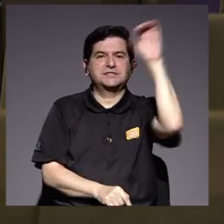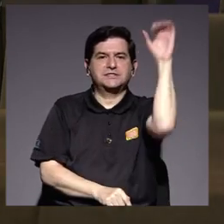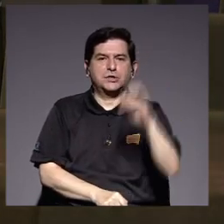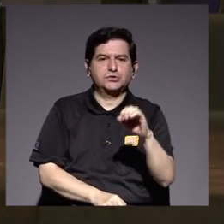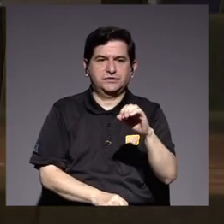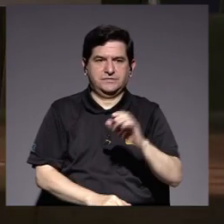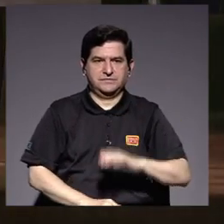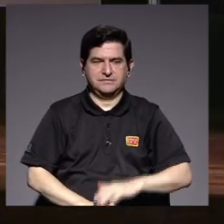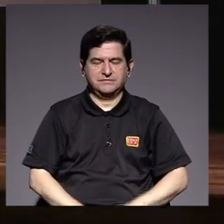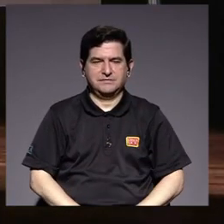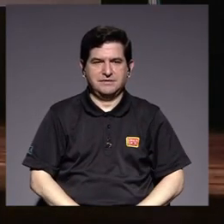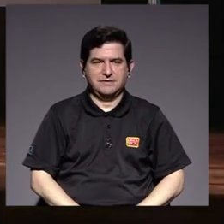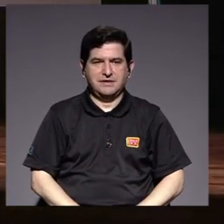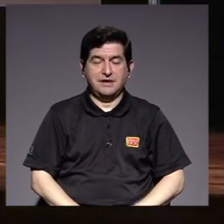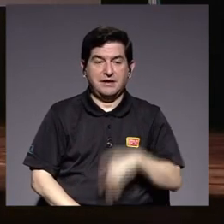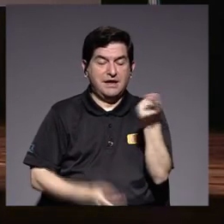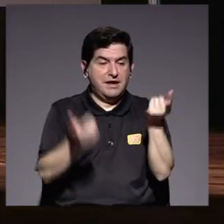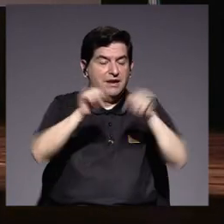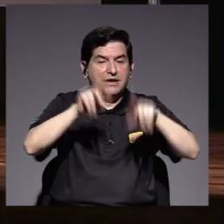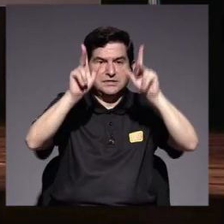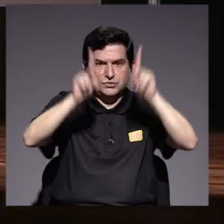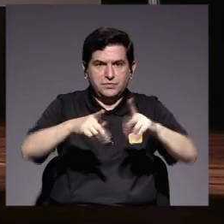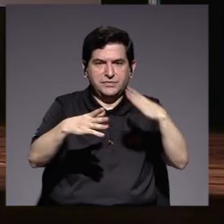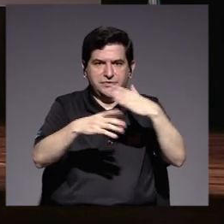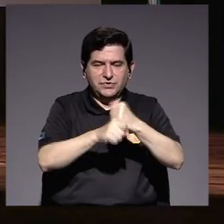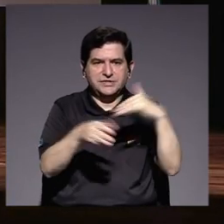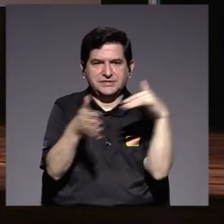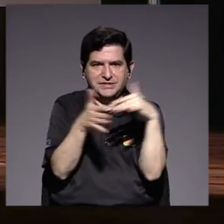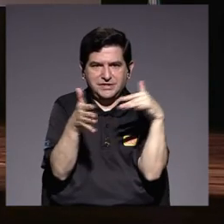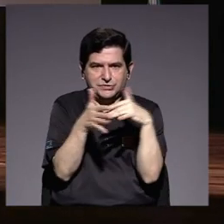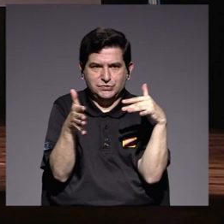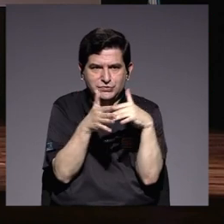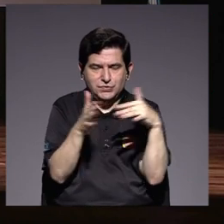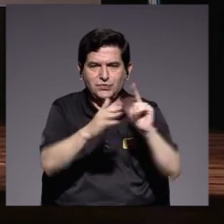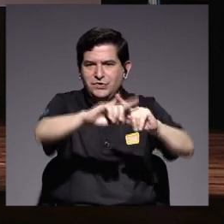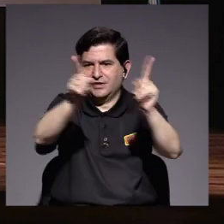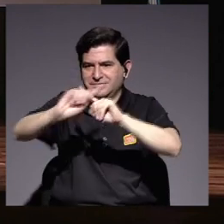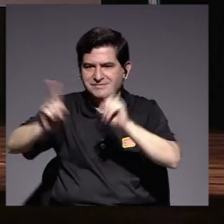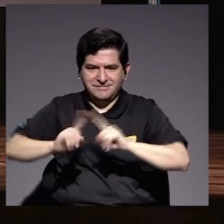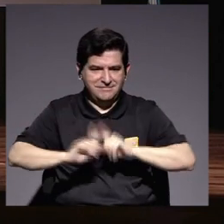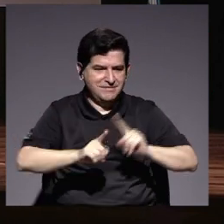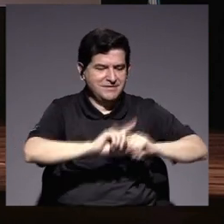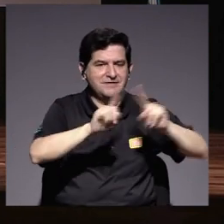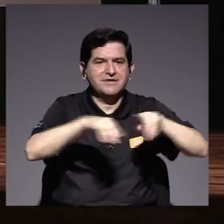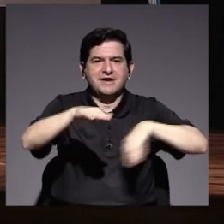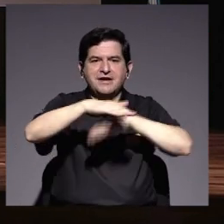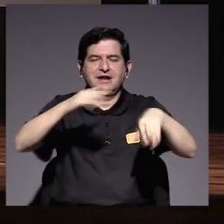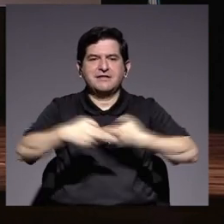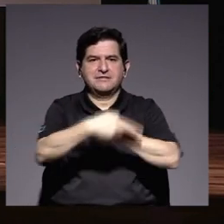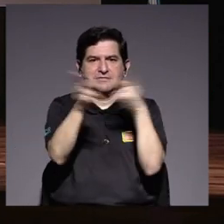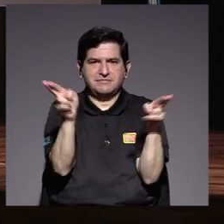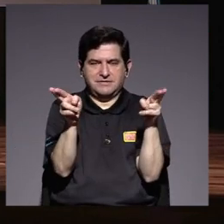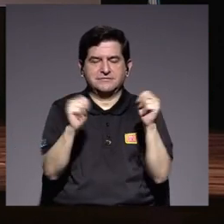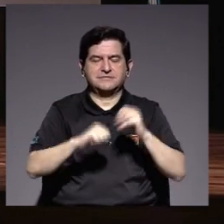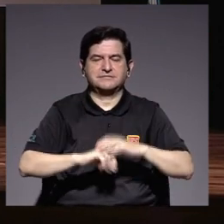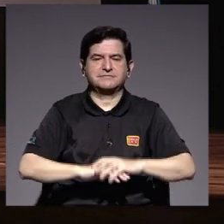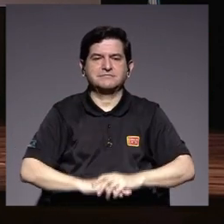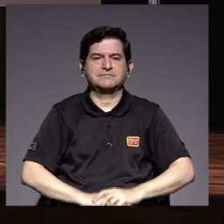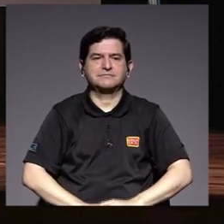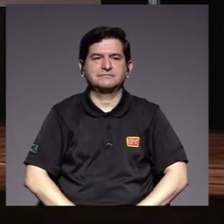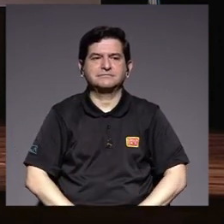en promedio si se trata de personas que realizan sus estudios en las diferentes sedes regionales y recintos